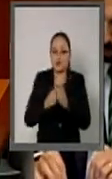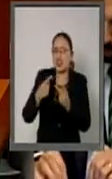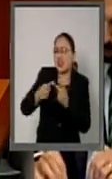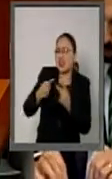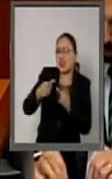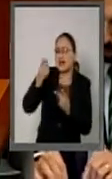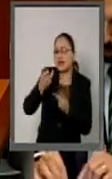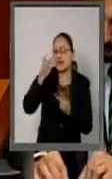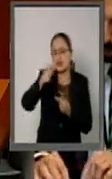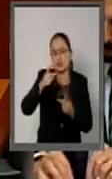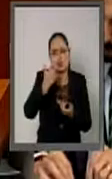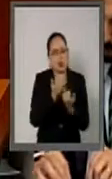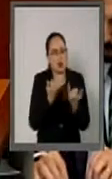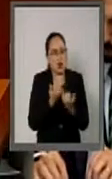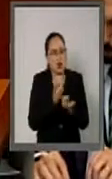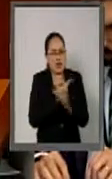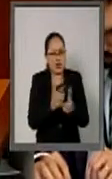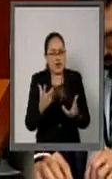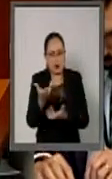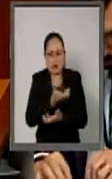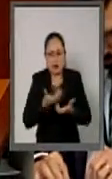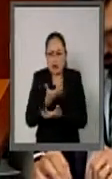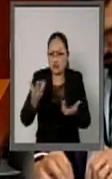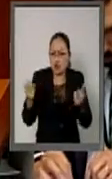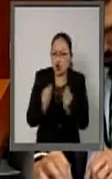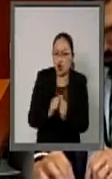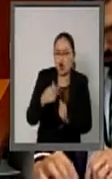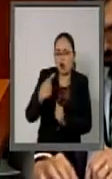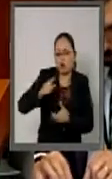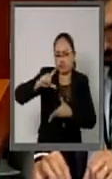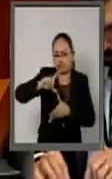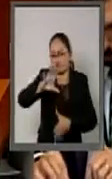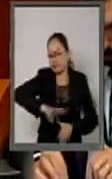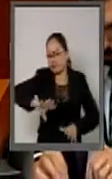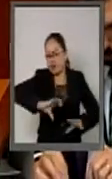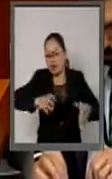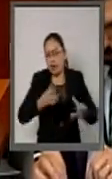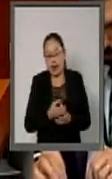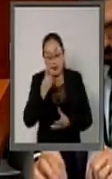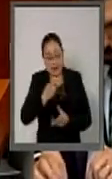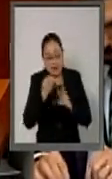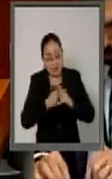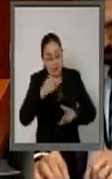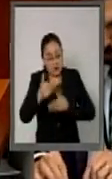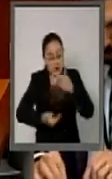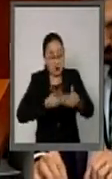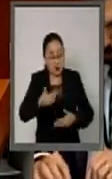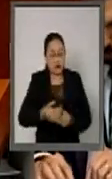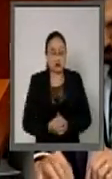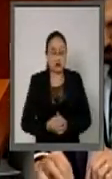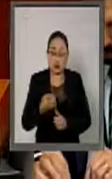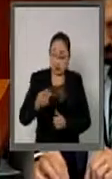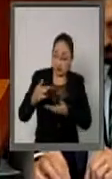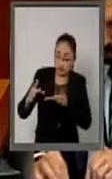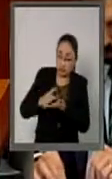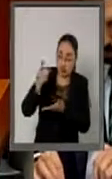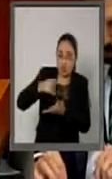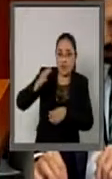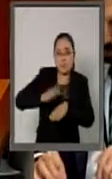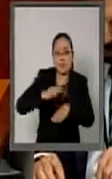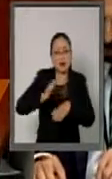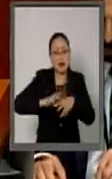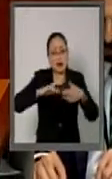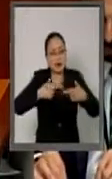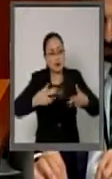en un acuerdo de libre comercio con la Alianza del Pacífico, ni más ni menos. Y es un proceso que ha iniciado, es un proceso que contribuye a la diversificación de las